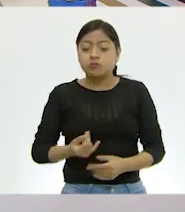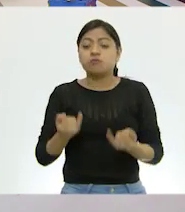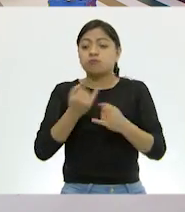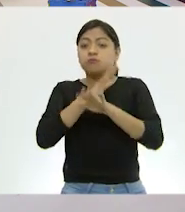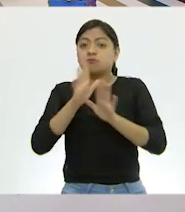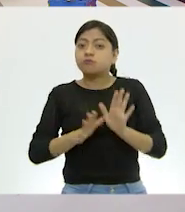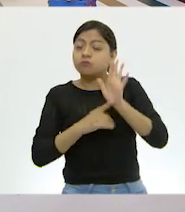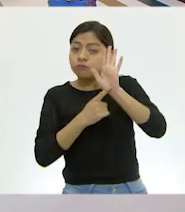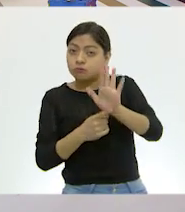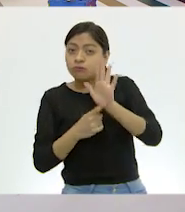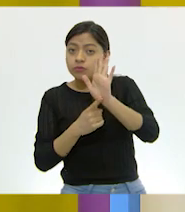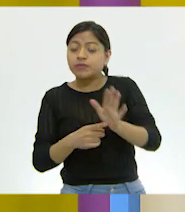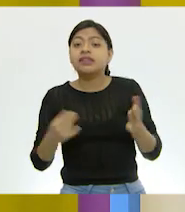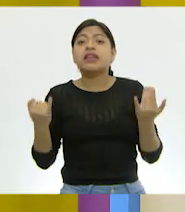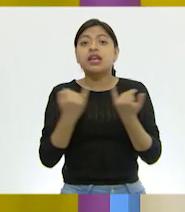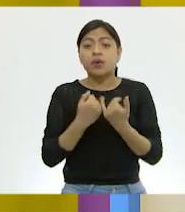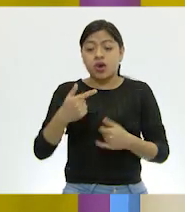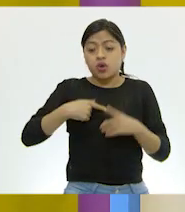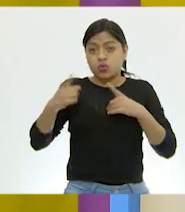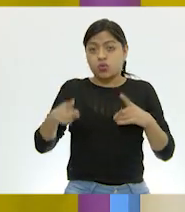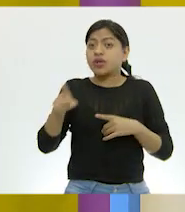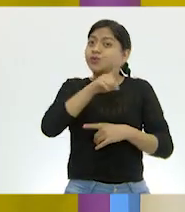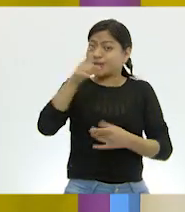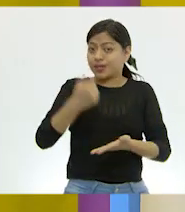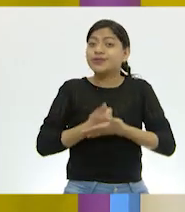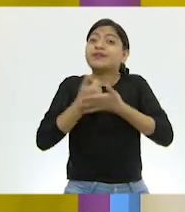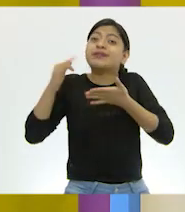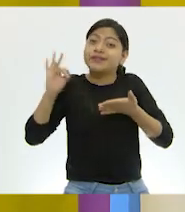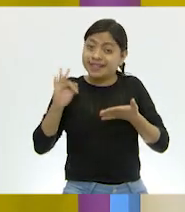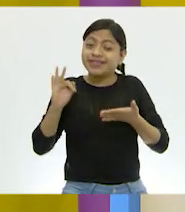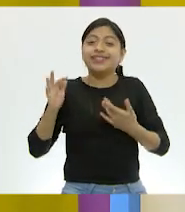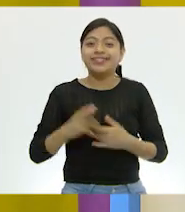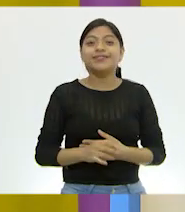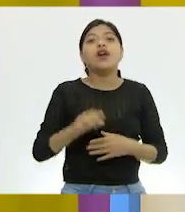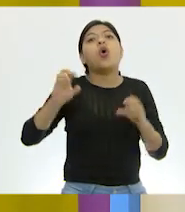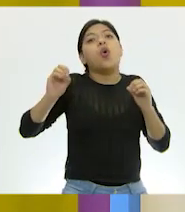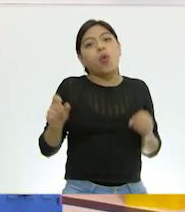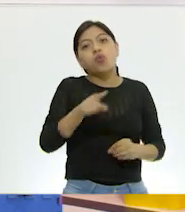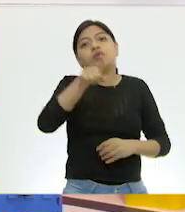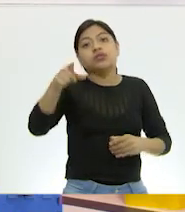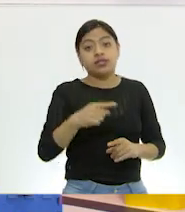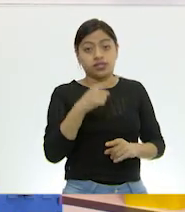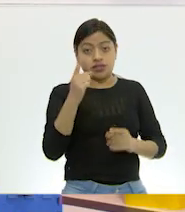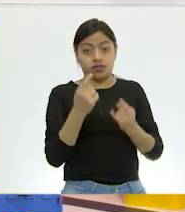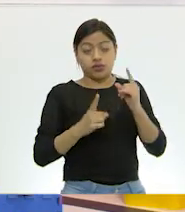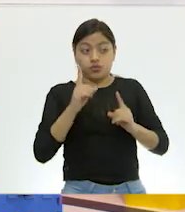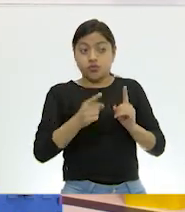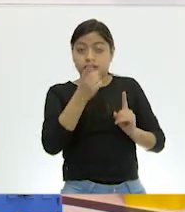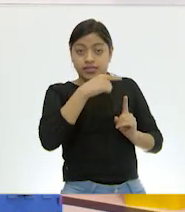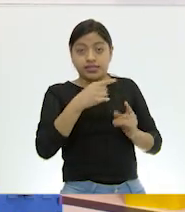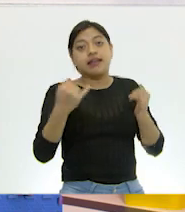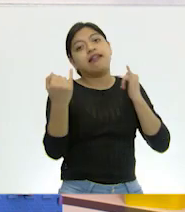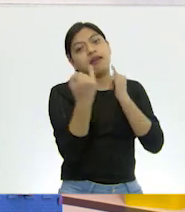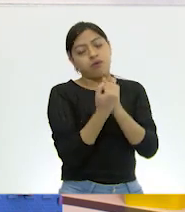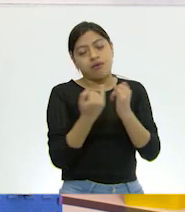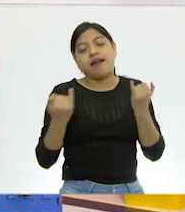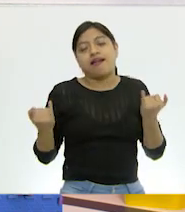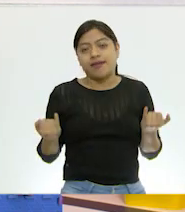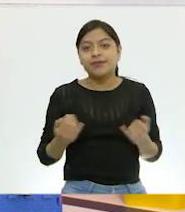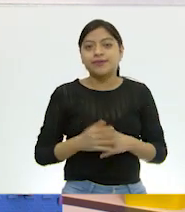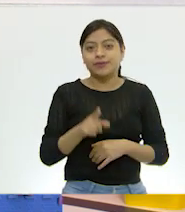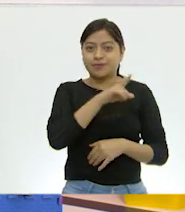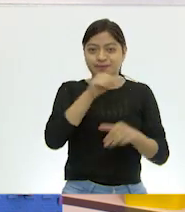a lo mejor ellos me pueden soplar algunas de mis dudas también. O a lo mejor ellos también tienen esas mismas dudas, ¿no crees? Pudiera ser, pero entonces todos